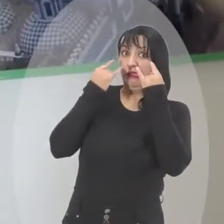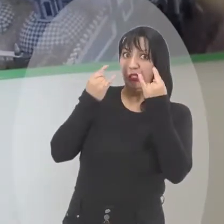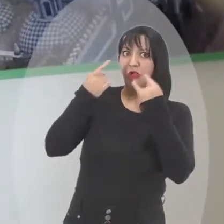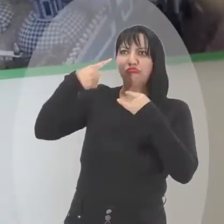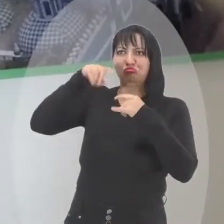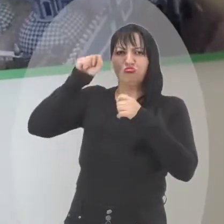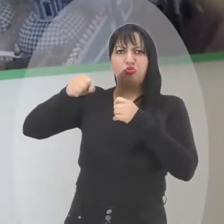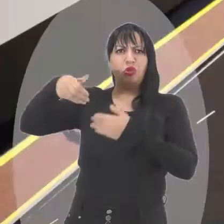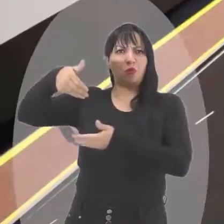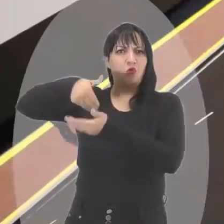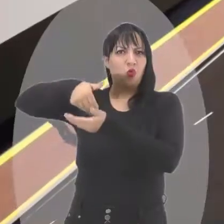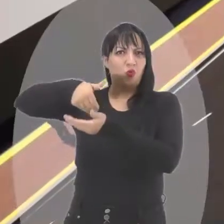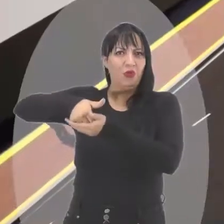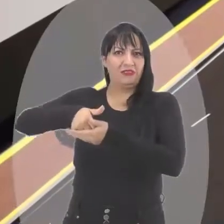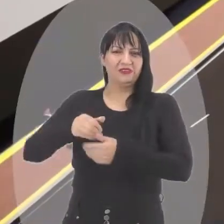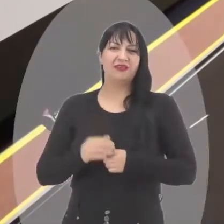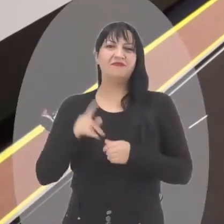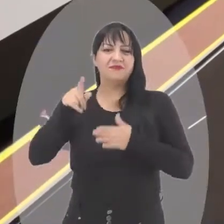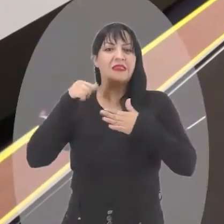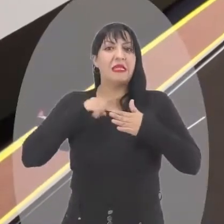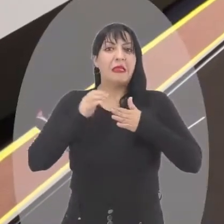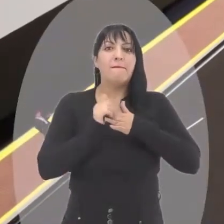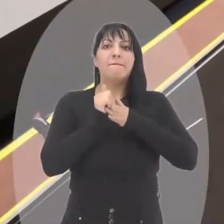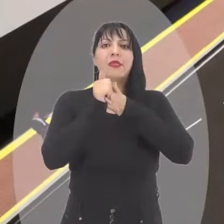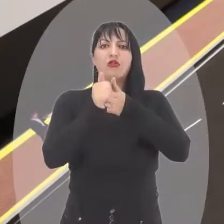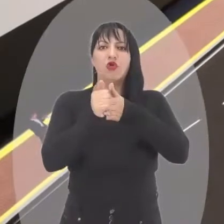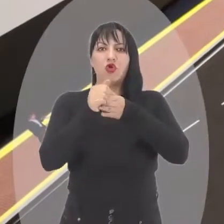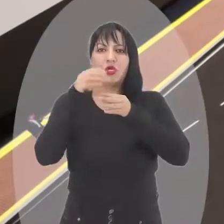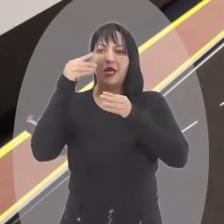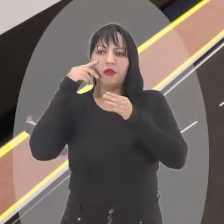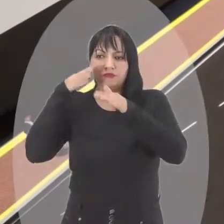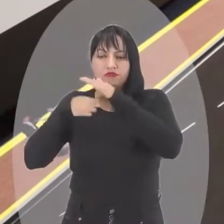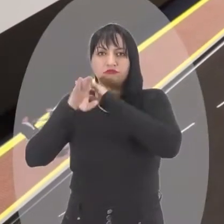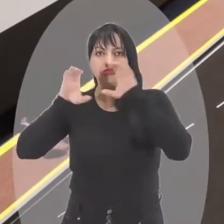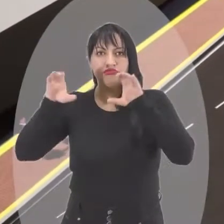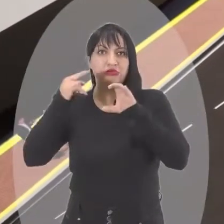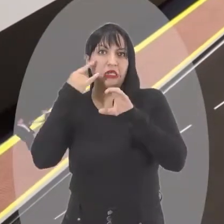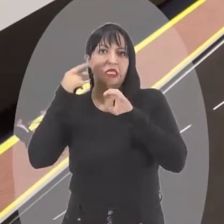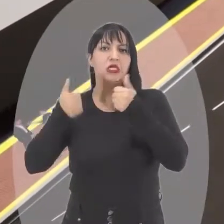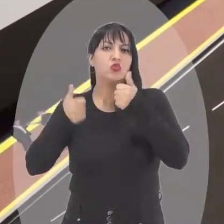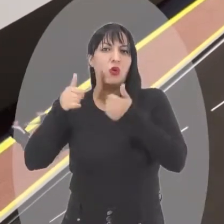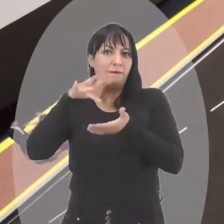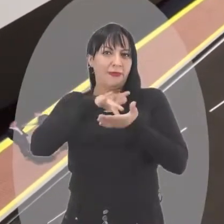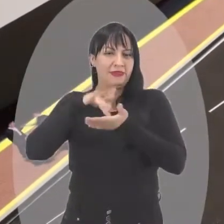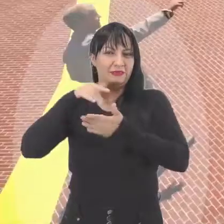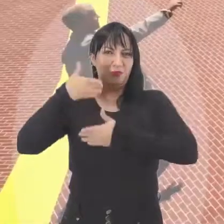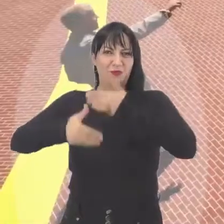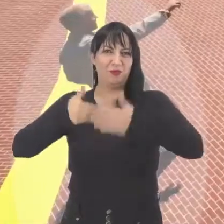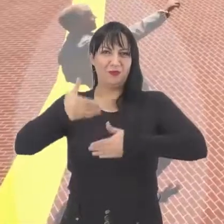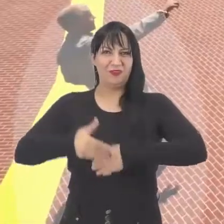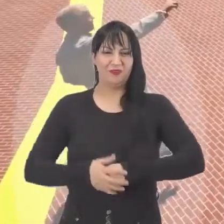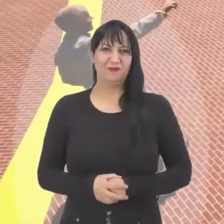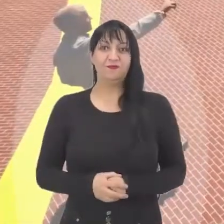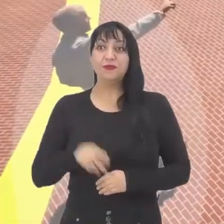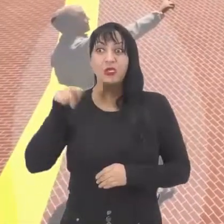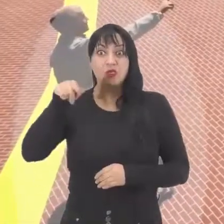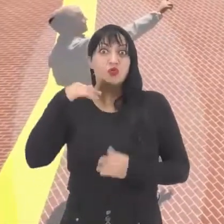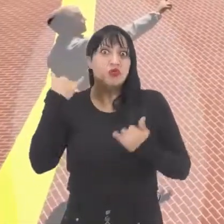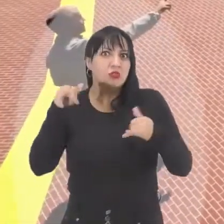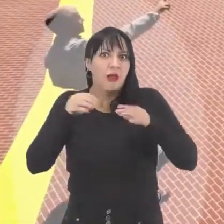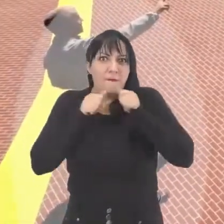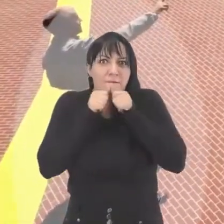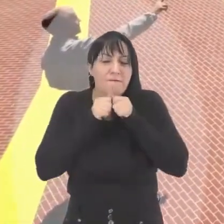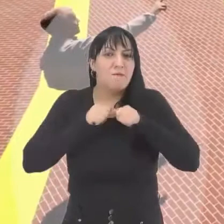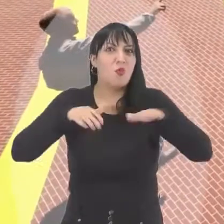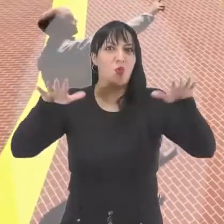a que esté pendiente de este proceso, que también se adelanta bajo la metodología de pliegos tipo, para que puedan, si están interesados, participar